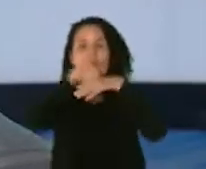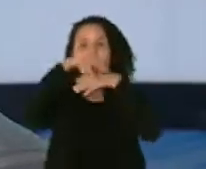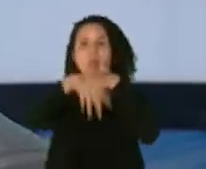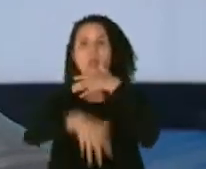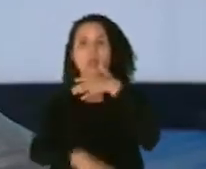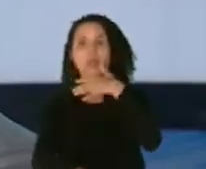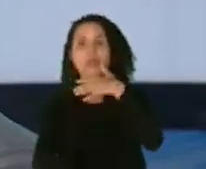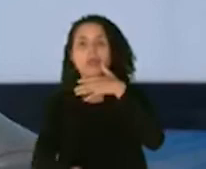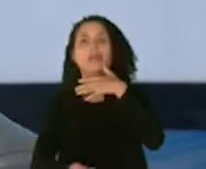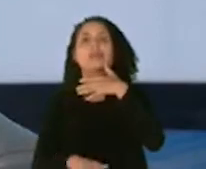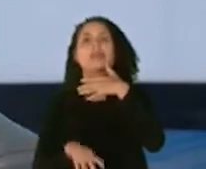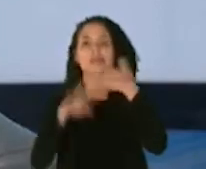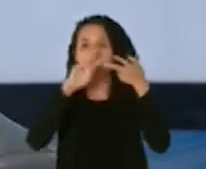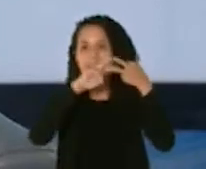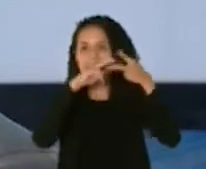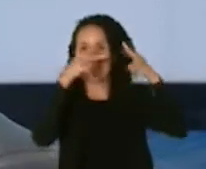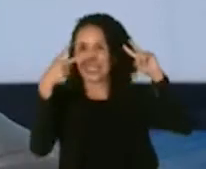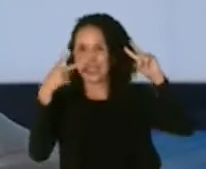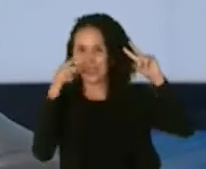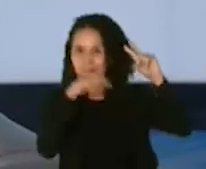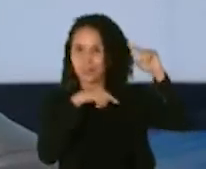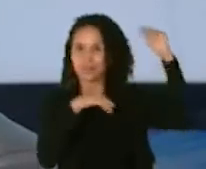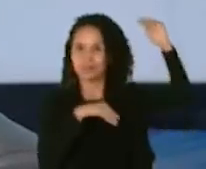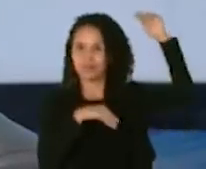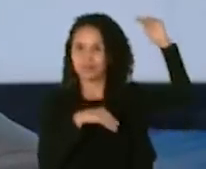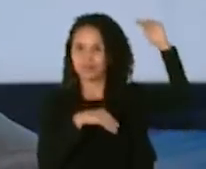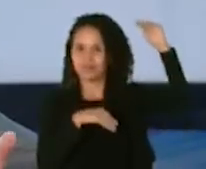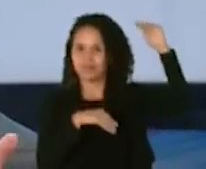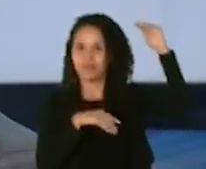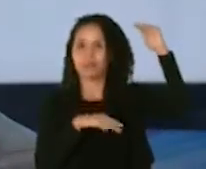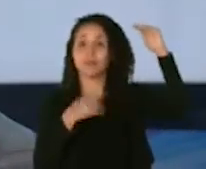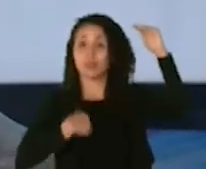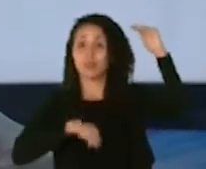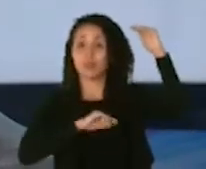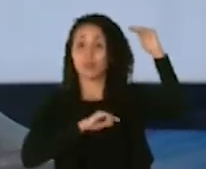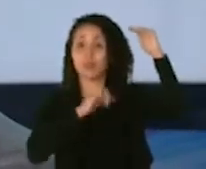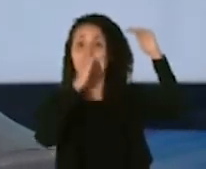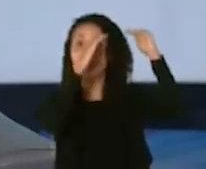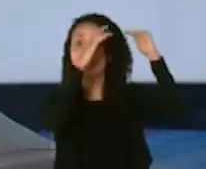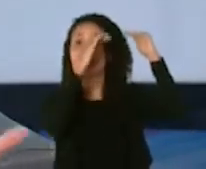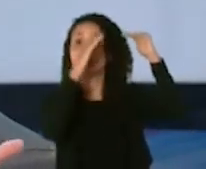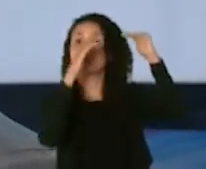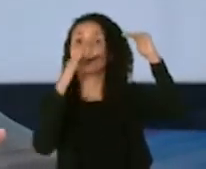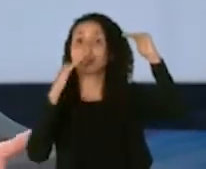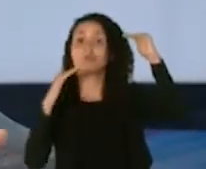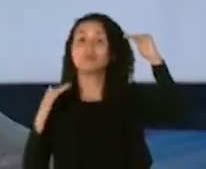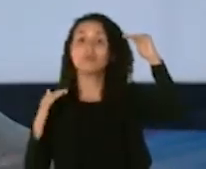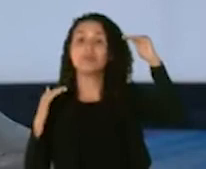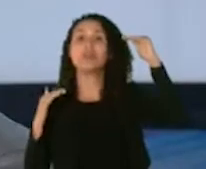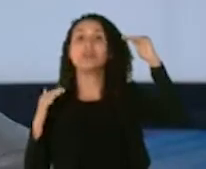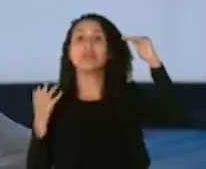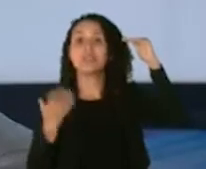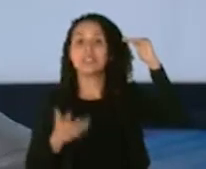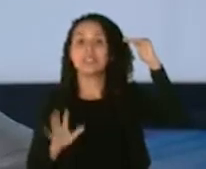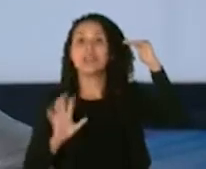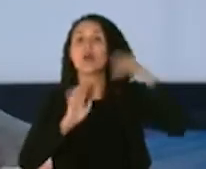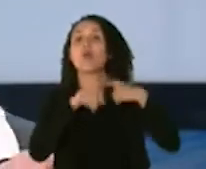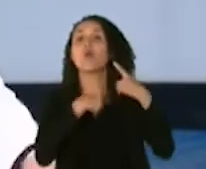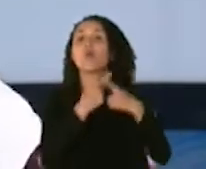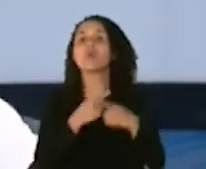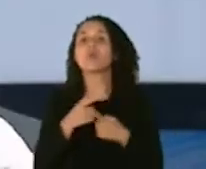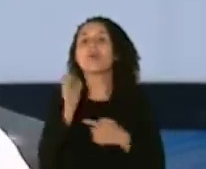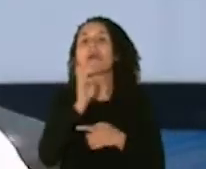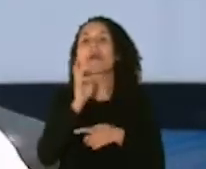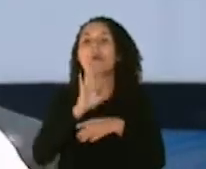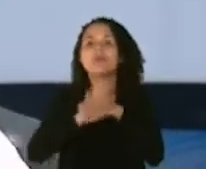células el DNA es el tope de la cascada nosotros estamos bregando a nivel de ya cuando el agua pasó